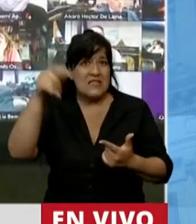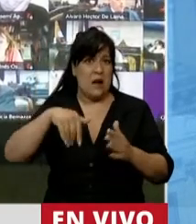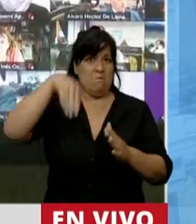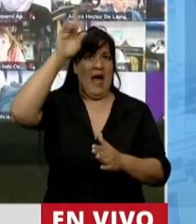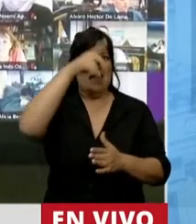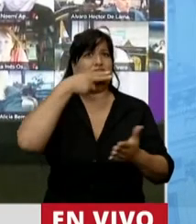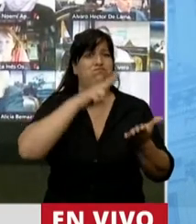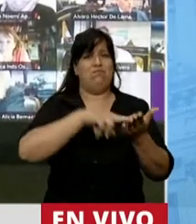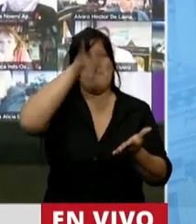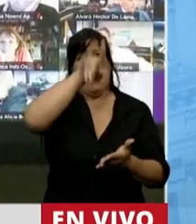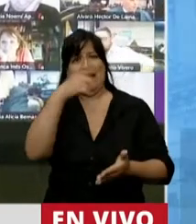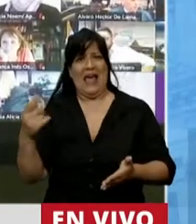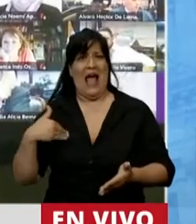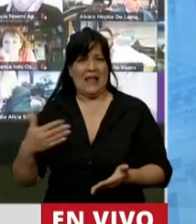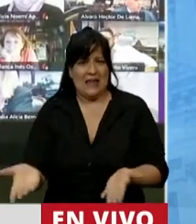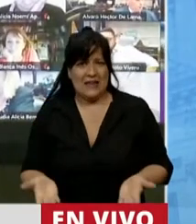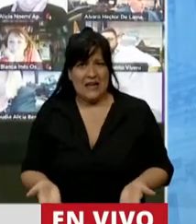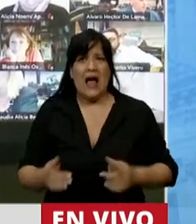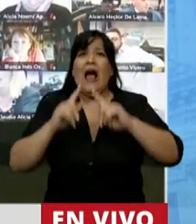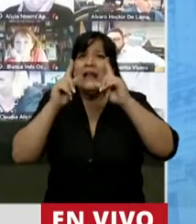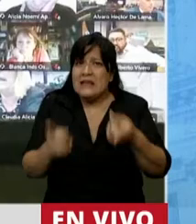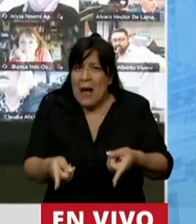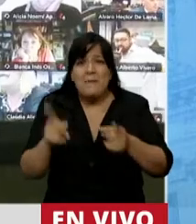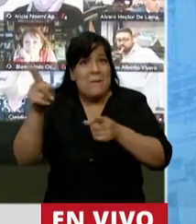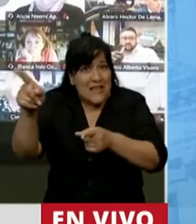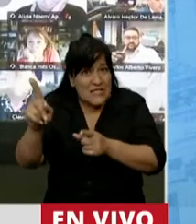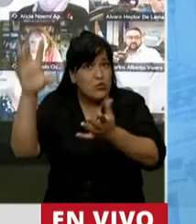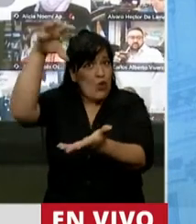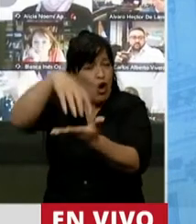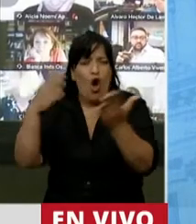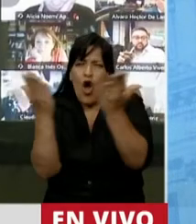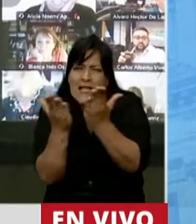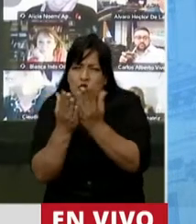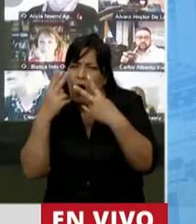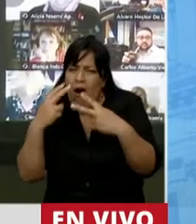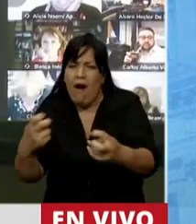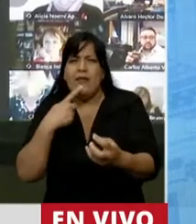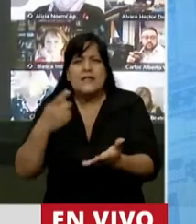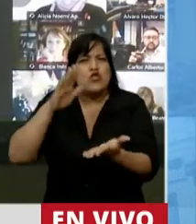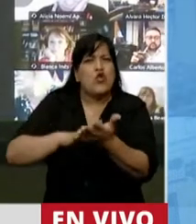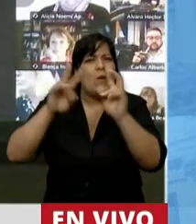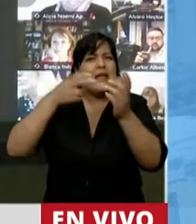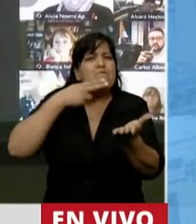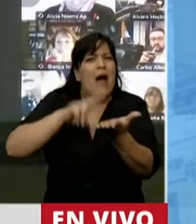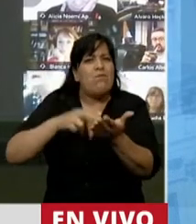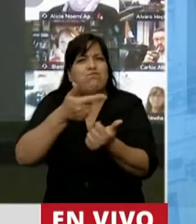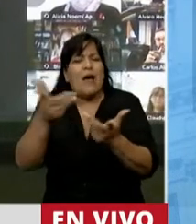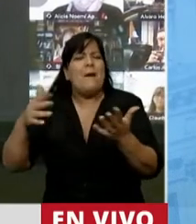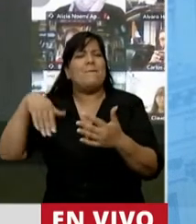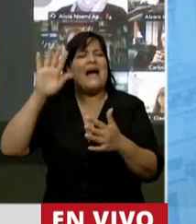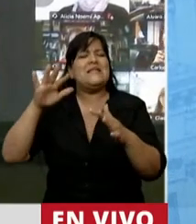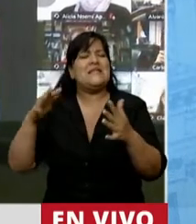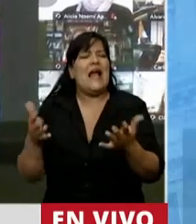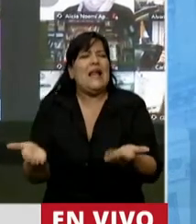mayor que la presión tributaria de la Argentina y que además se estudia cuando la presión tributaria es más liviana